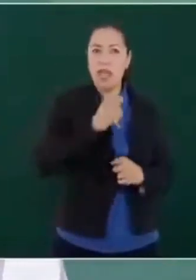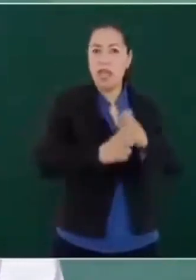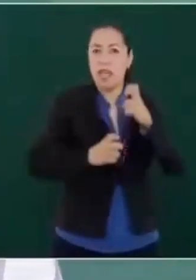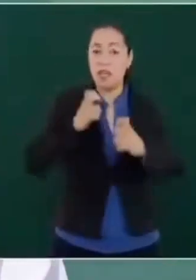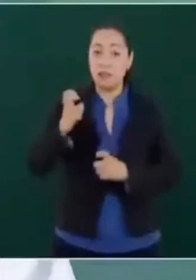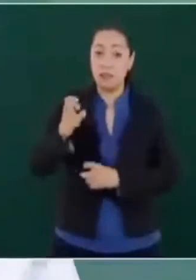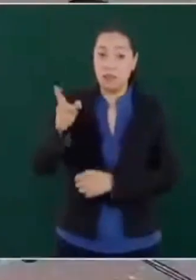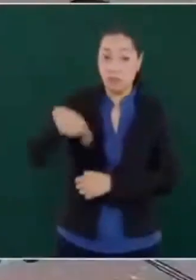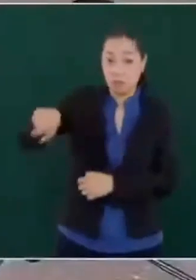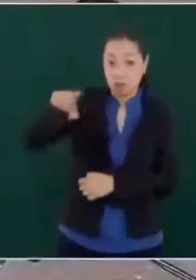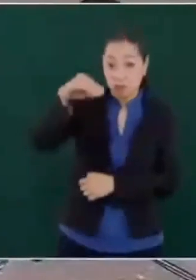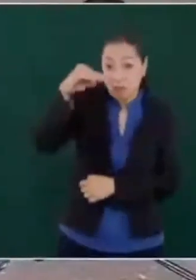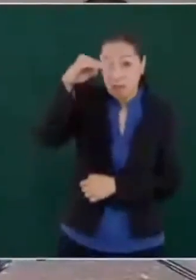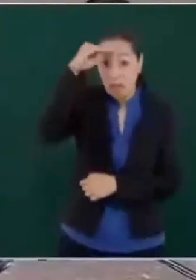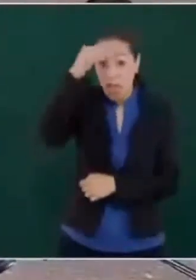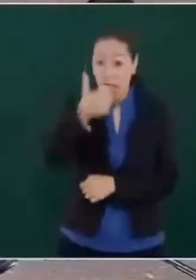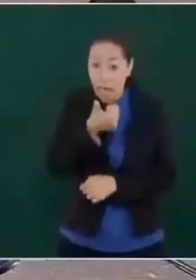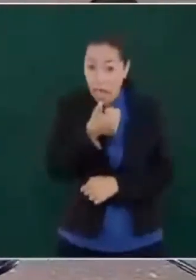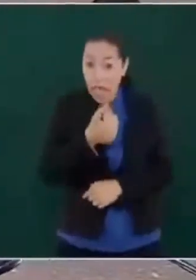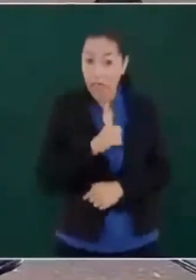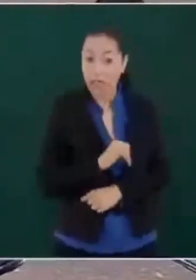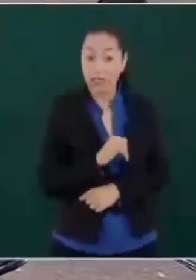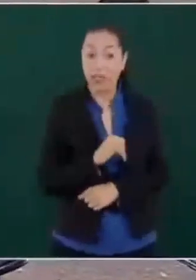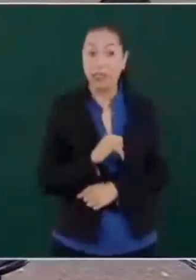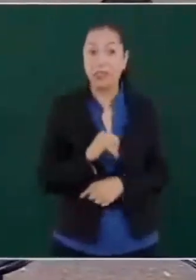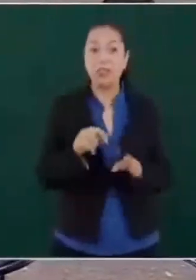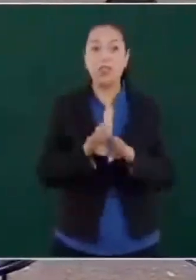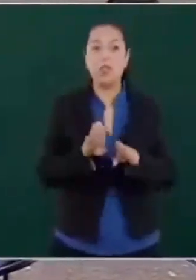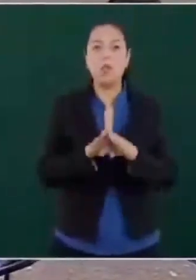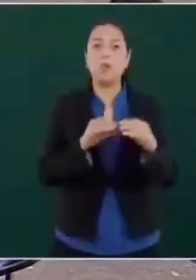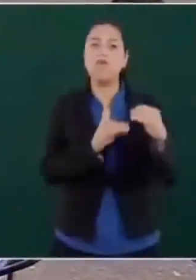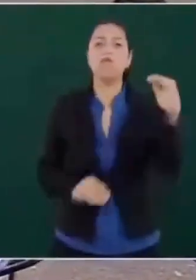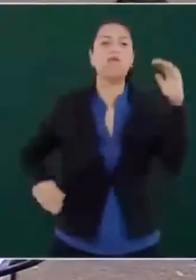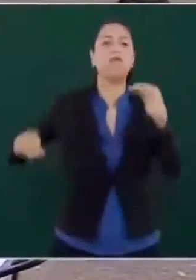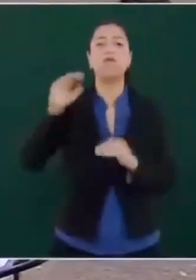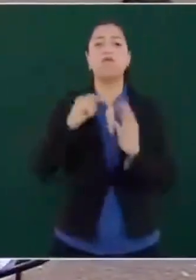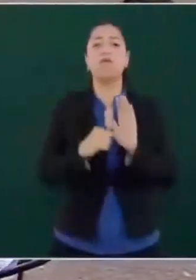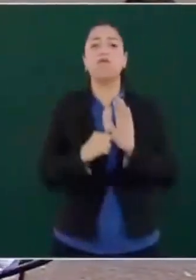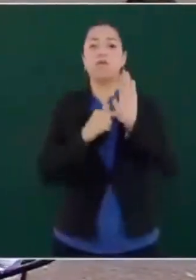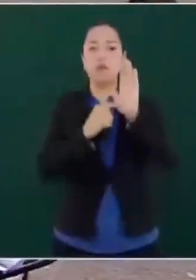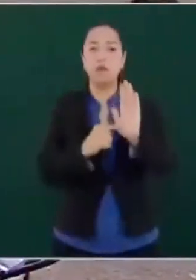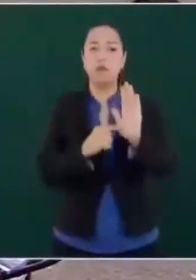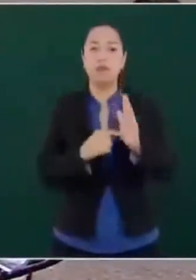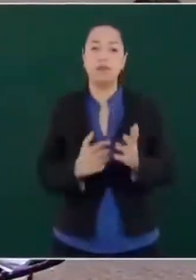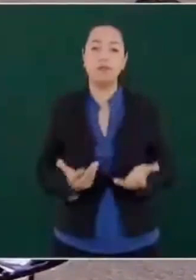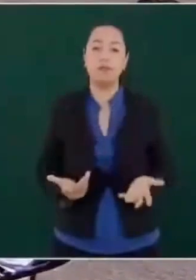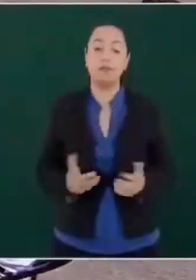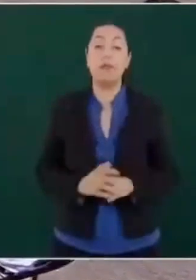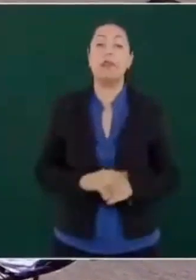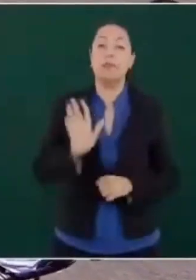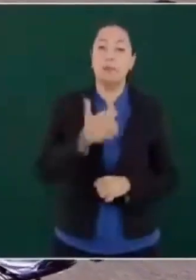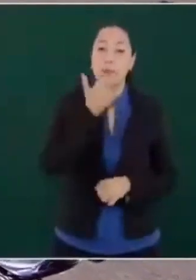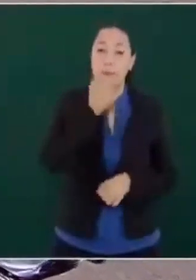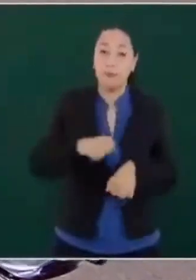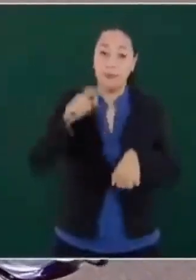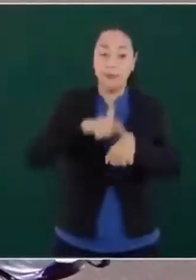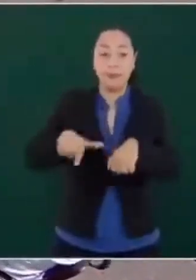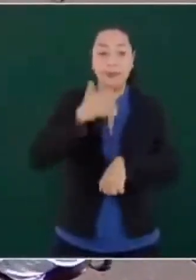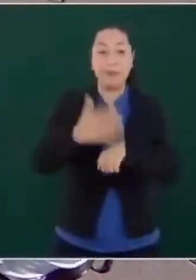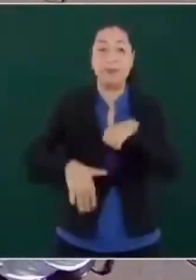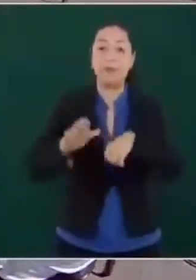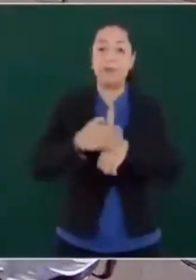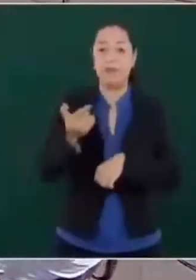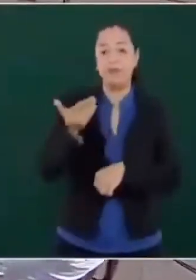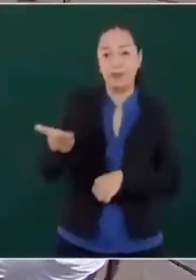salir adelante. Ya terminamos, porque ya es el tiempo de los